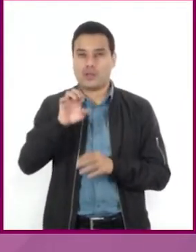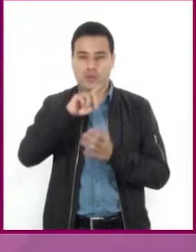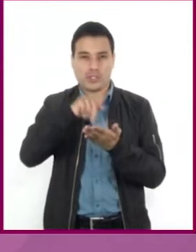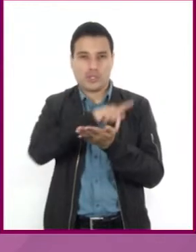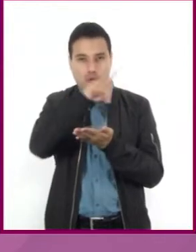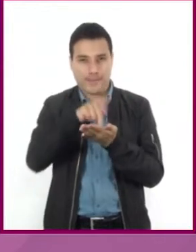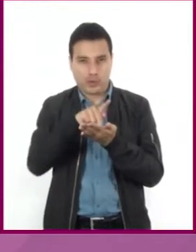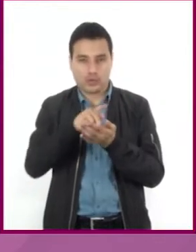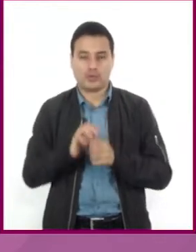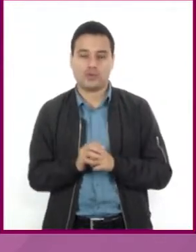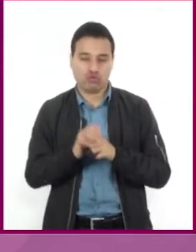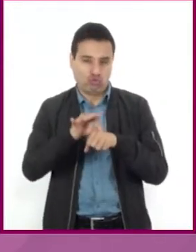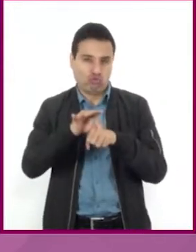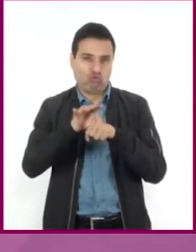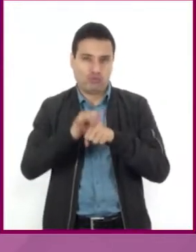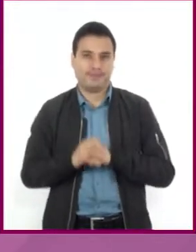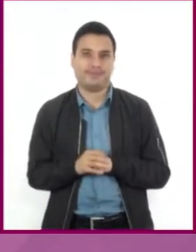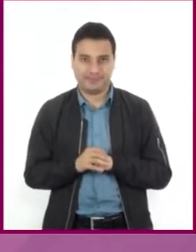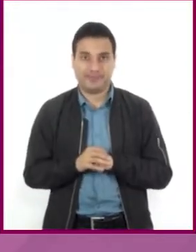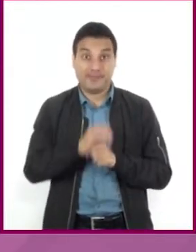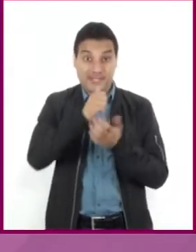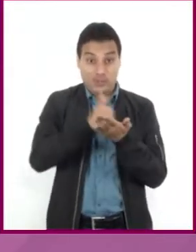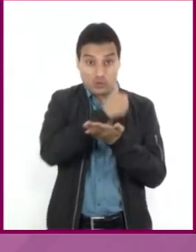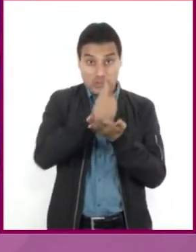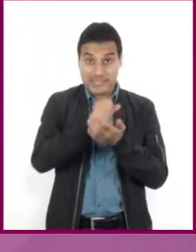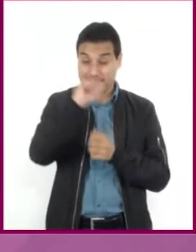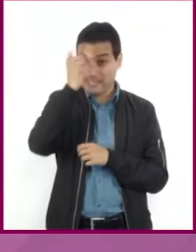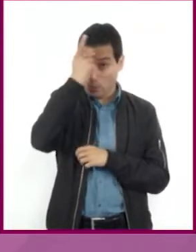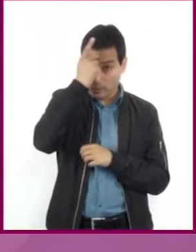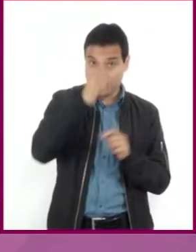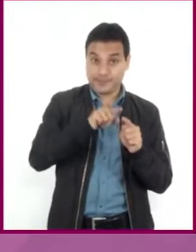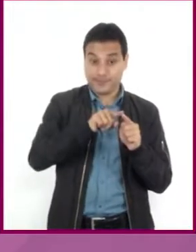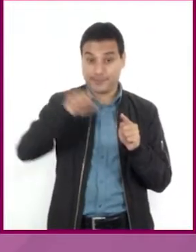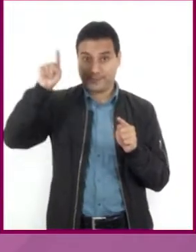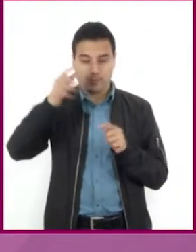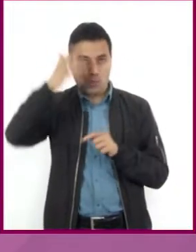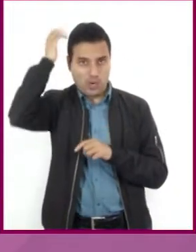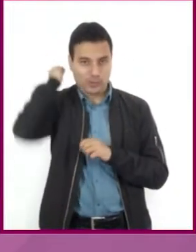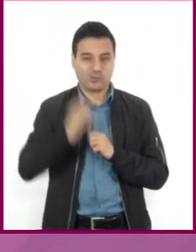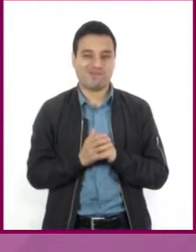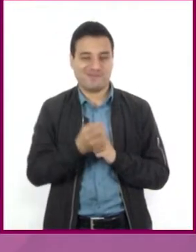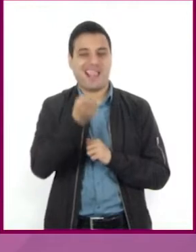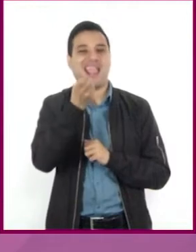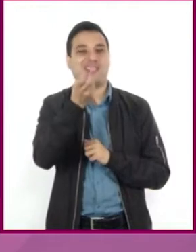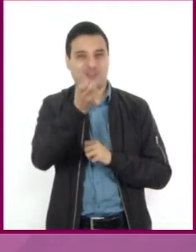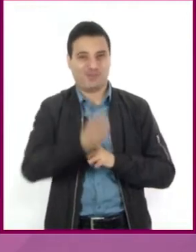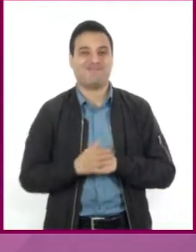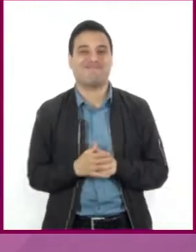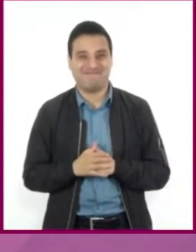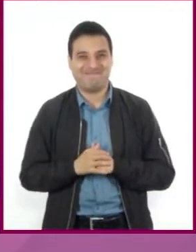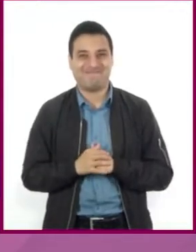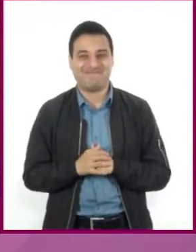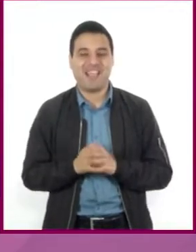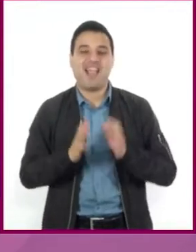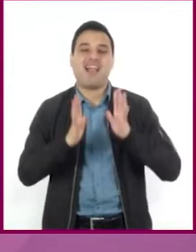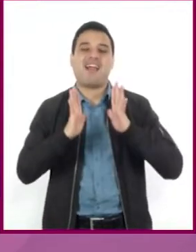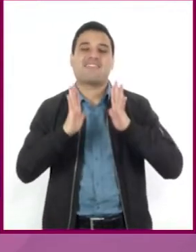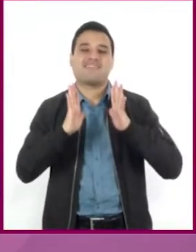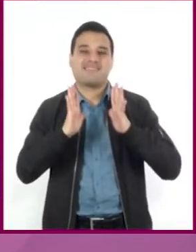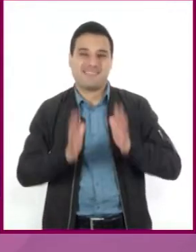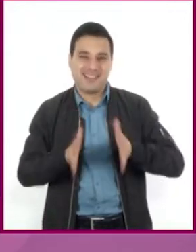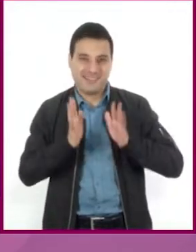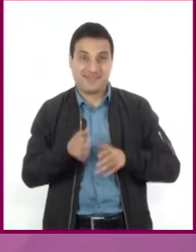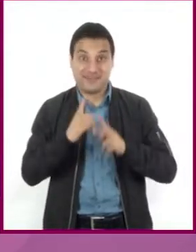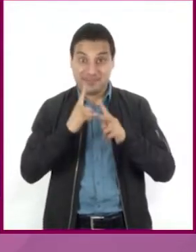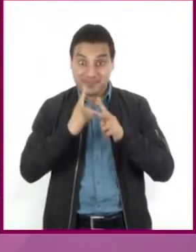entre Xochicalco y la ciudad de San Luis Potosí. Exactamente, Edmundo. Y aplicando una sencilla